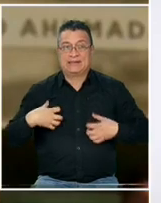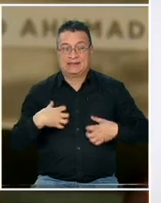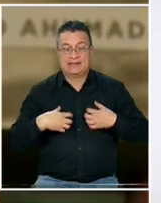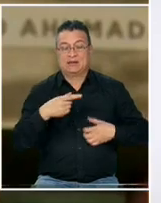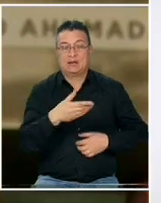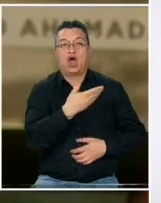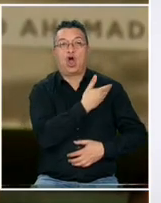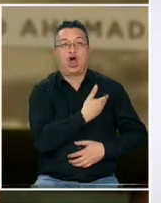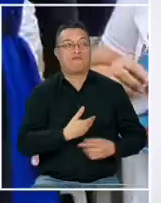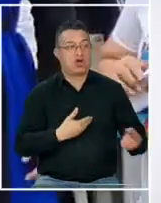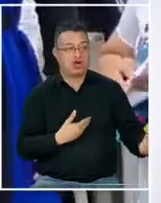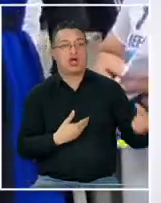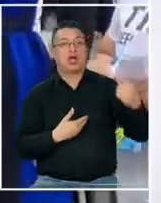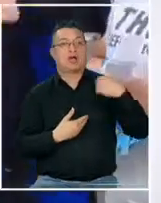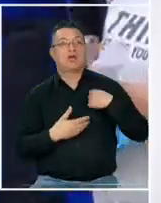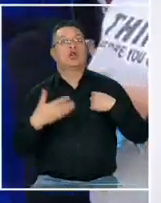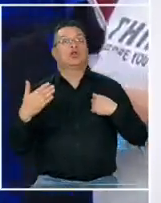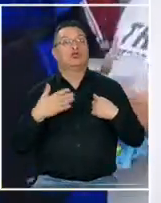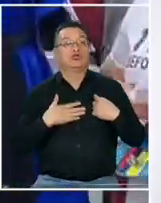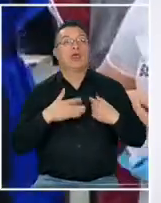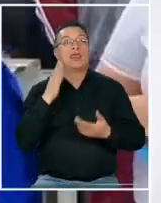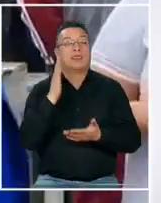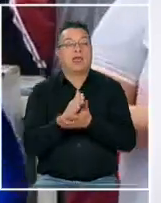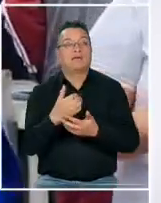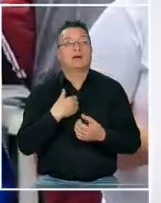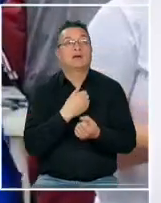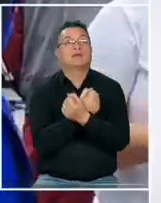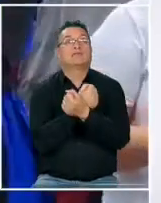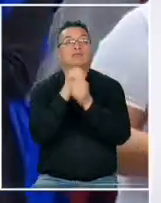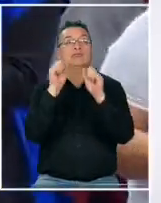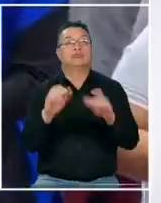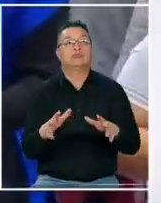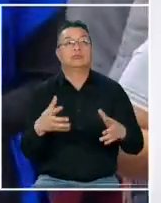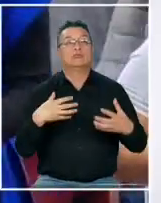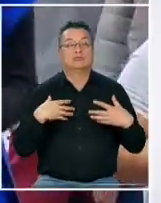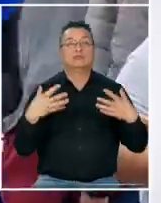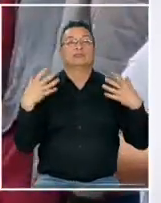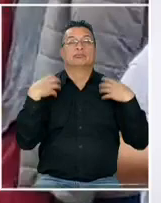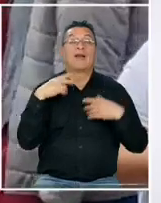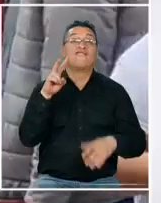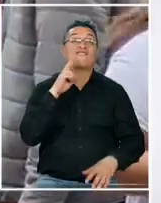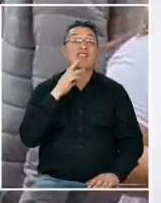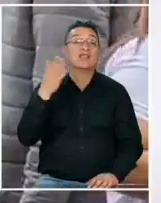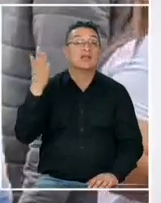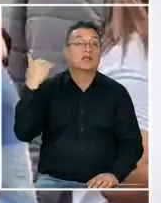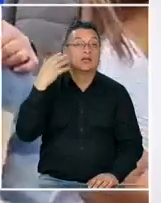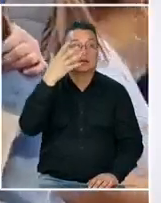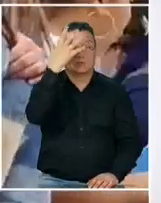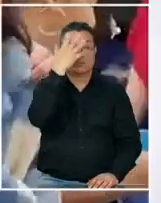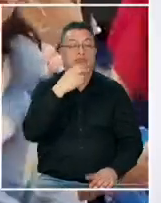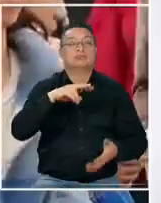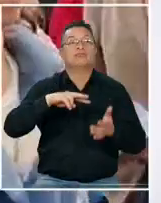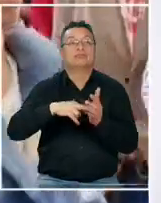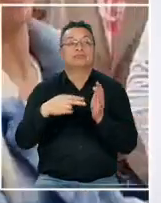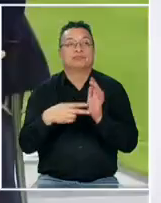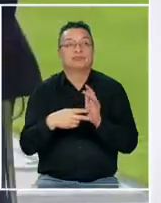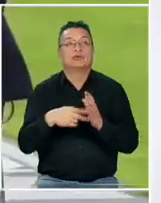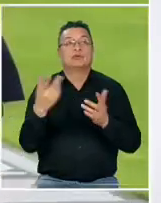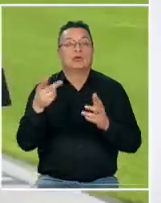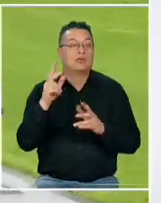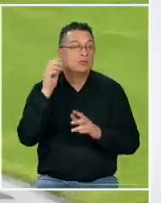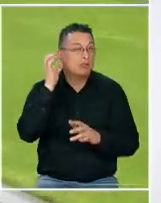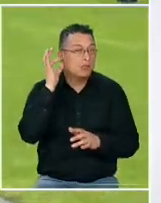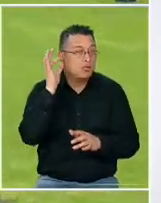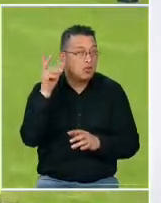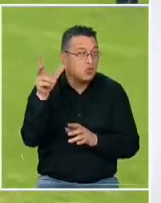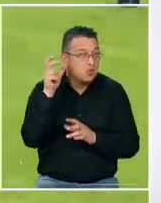trato del gobierno después de que él tuvo que renunciar después de que dejar ahí justamente su cargo el viernes pasado por el escándalo de las escuchas